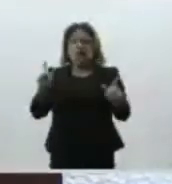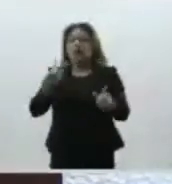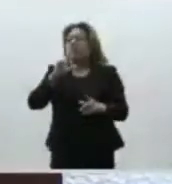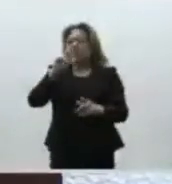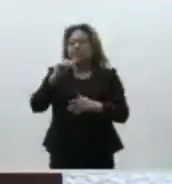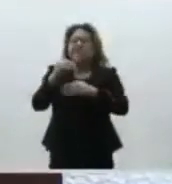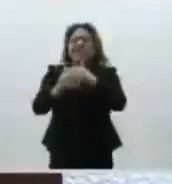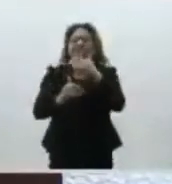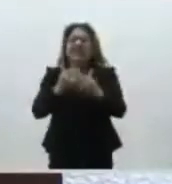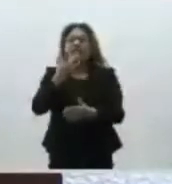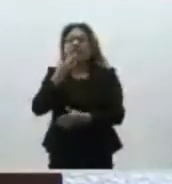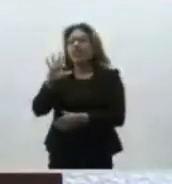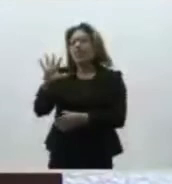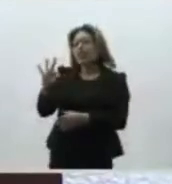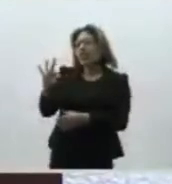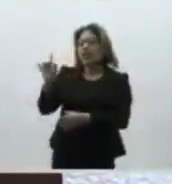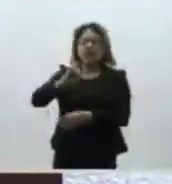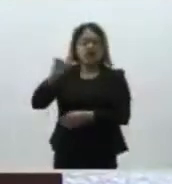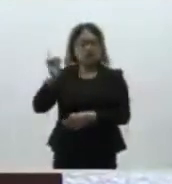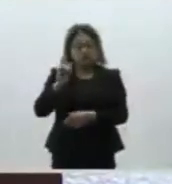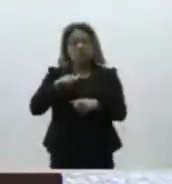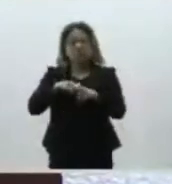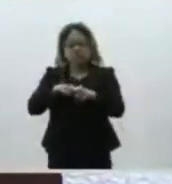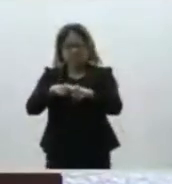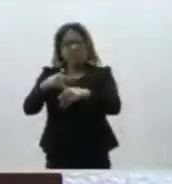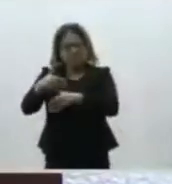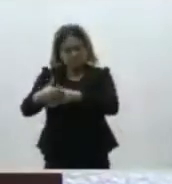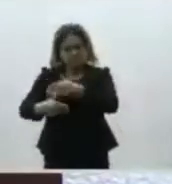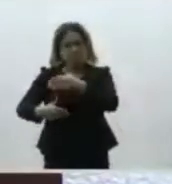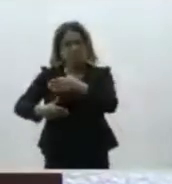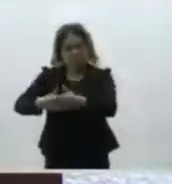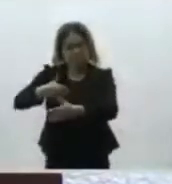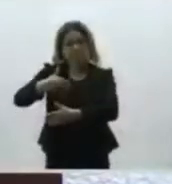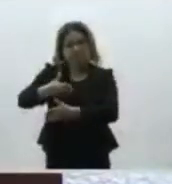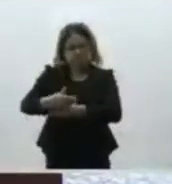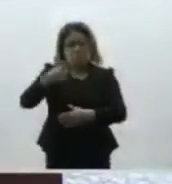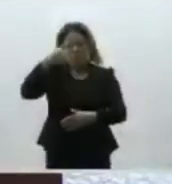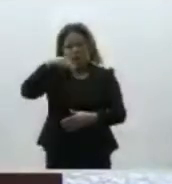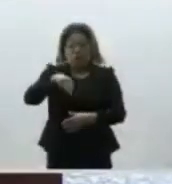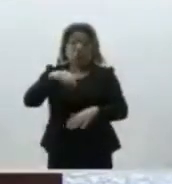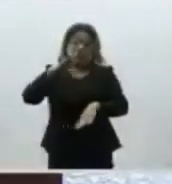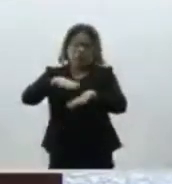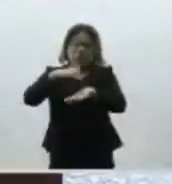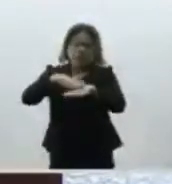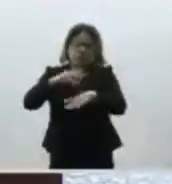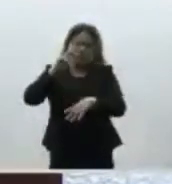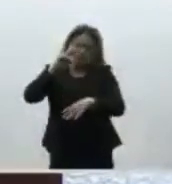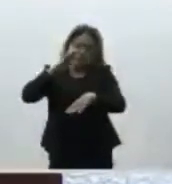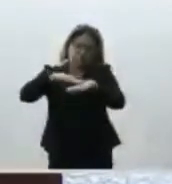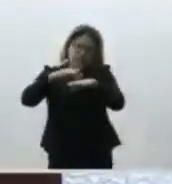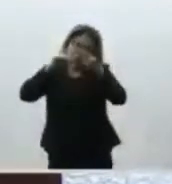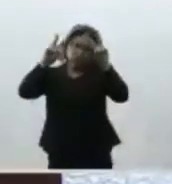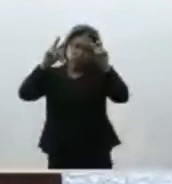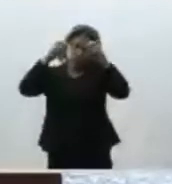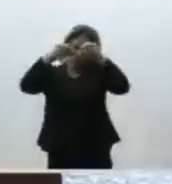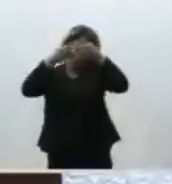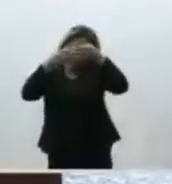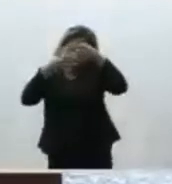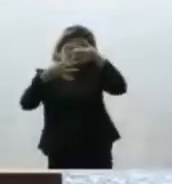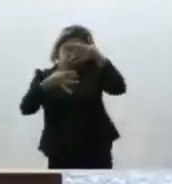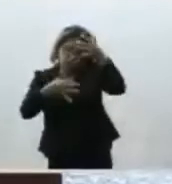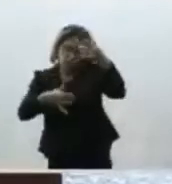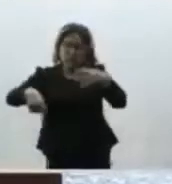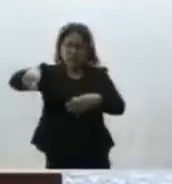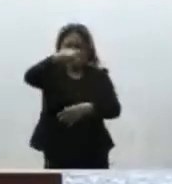agravarse la situación jurídica de quien viene impugnando en un recurso esas fueron las consideraciones fundamentales de